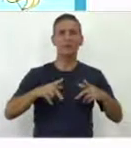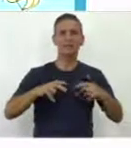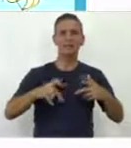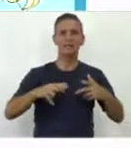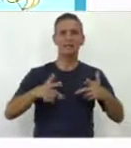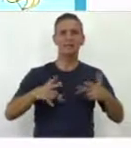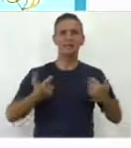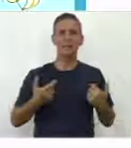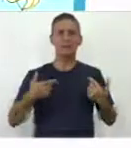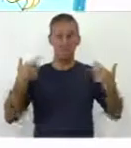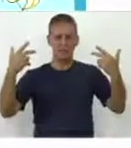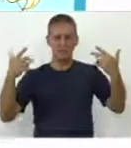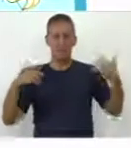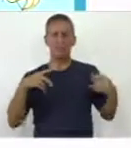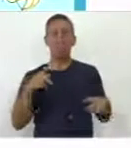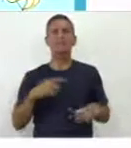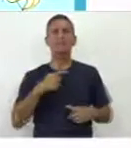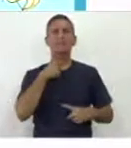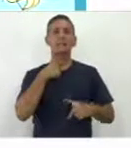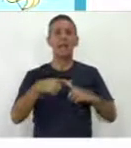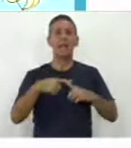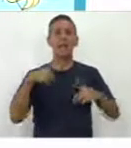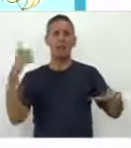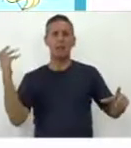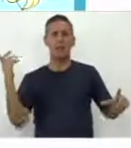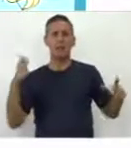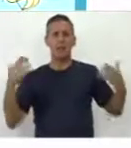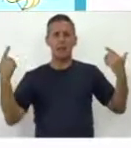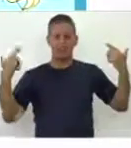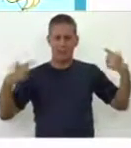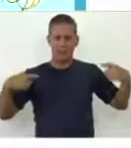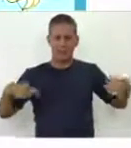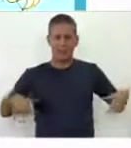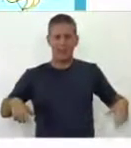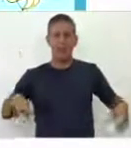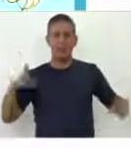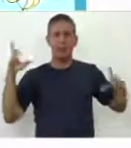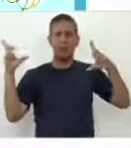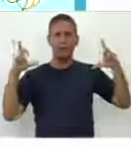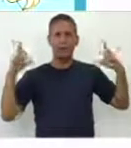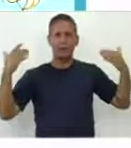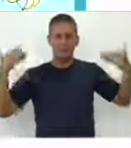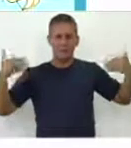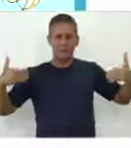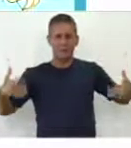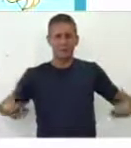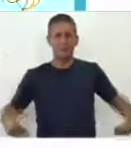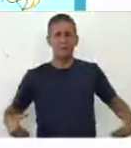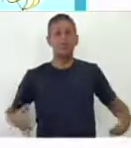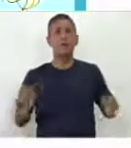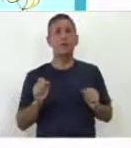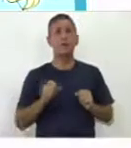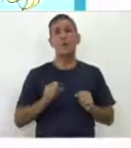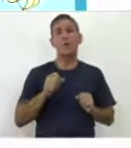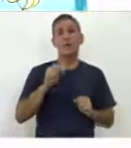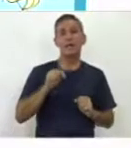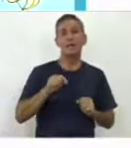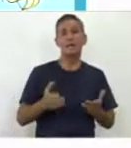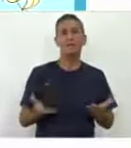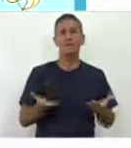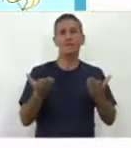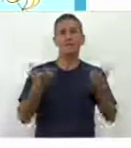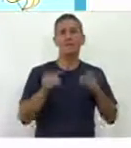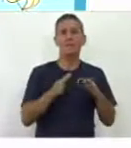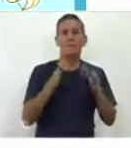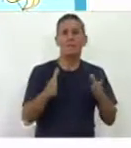como expresión corporal e incluso el sol hace sonidos y la percepción auditiva también forma parte del desarrollo.